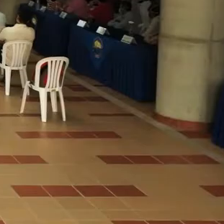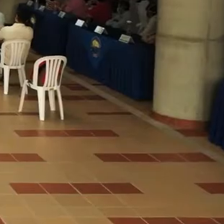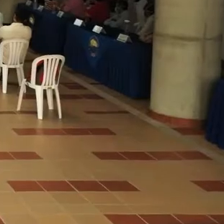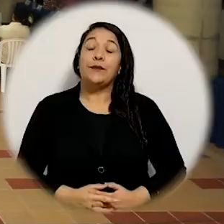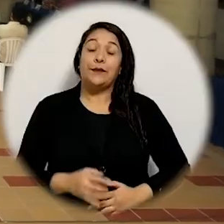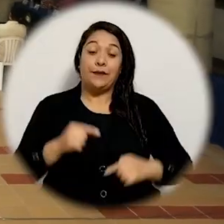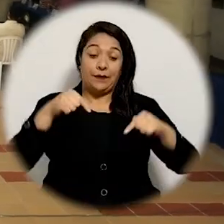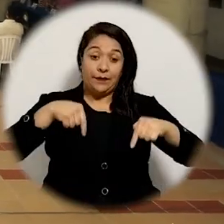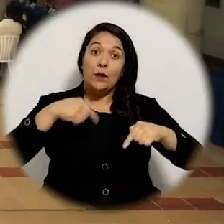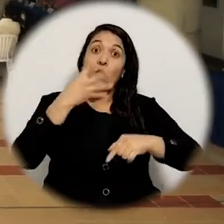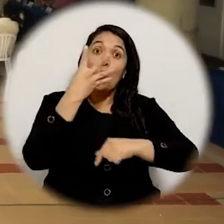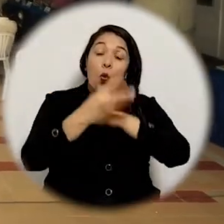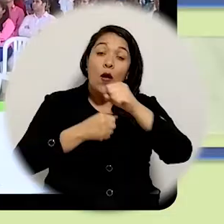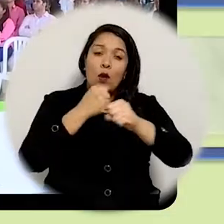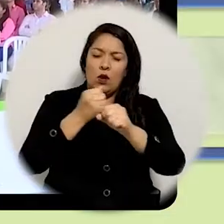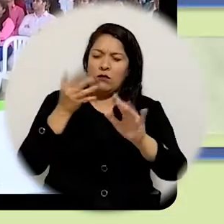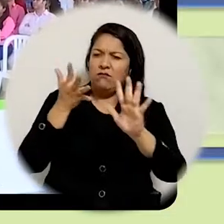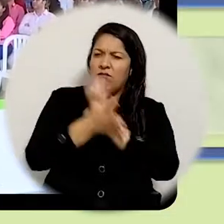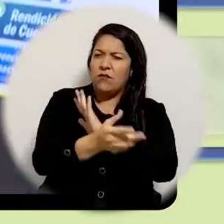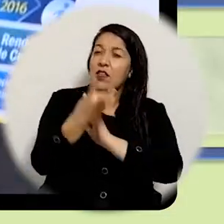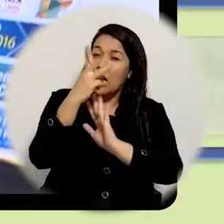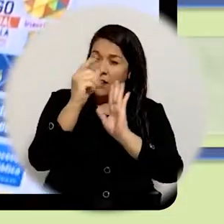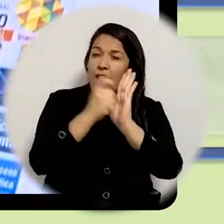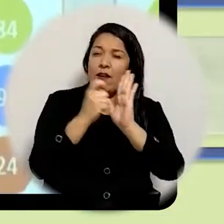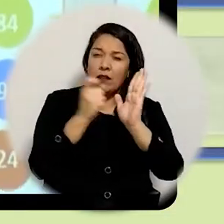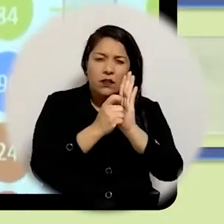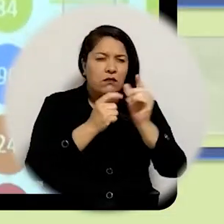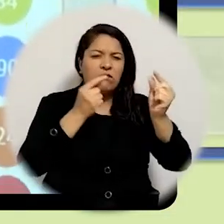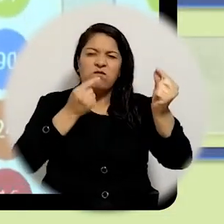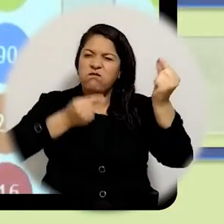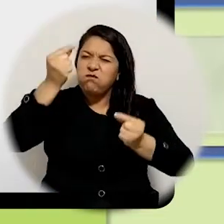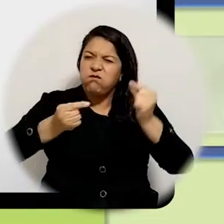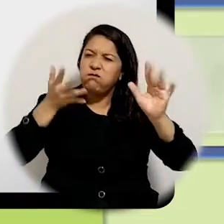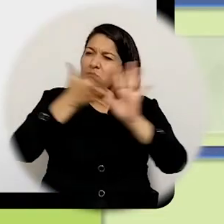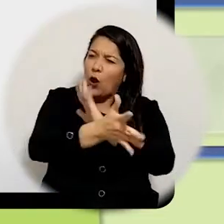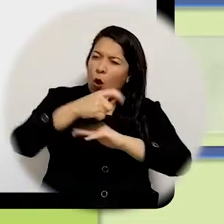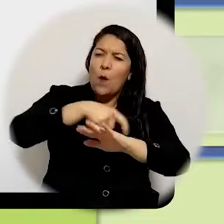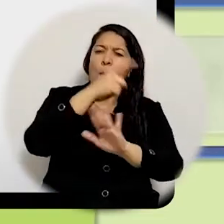en estos cuatro años más de 30 ejercicios de rendición de cuentas